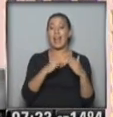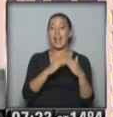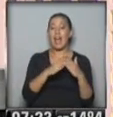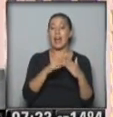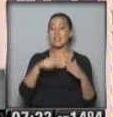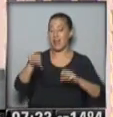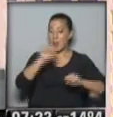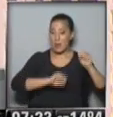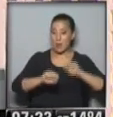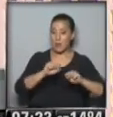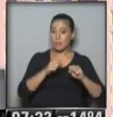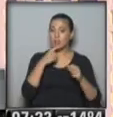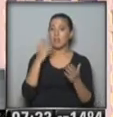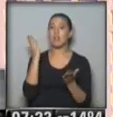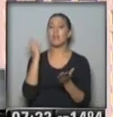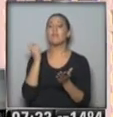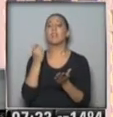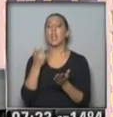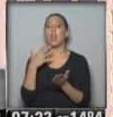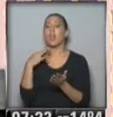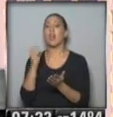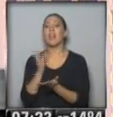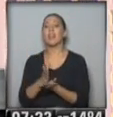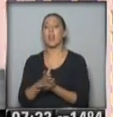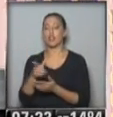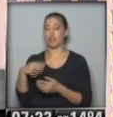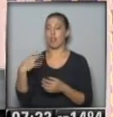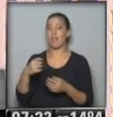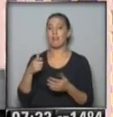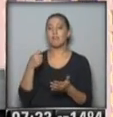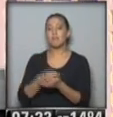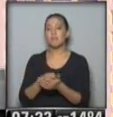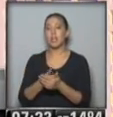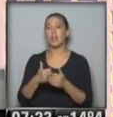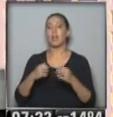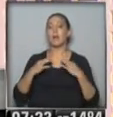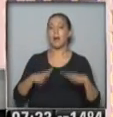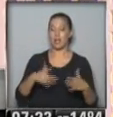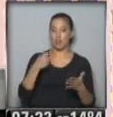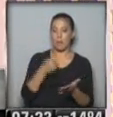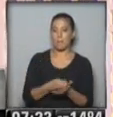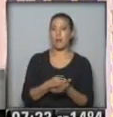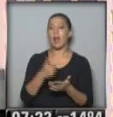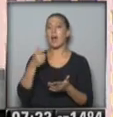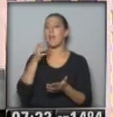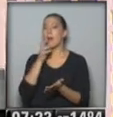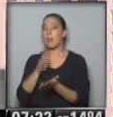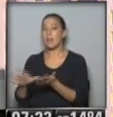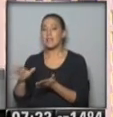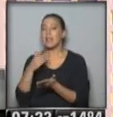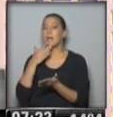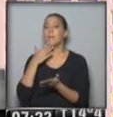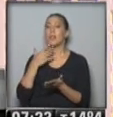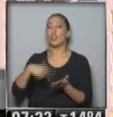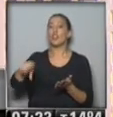los derechos indemnizatorios, de jornada legal, de descanso, de vacaciones pagas, de despido, que tiene